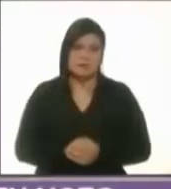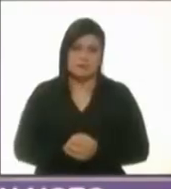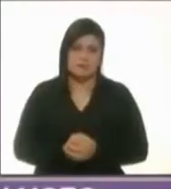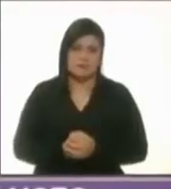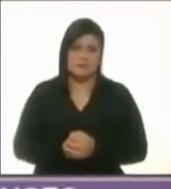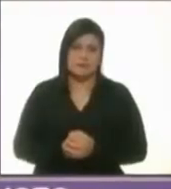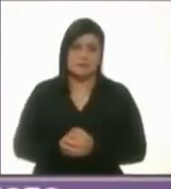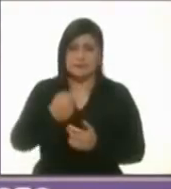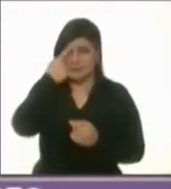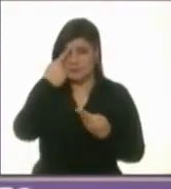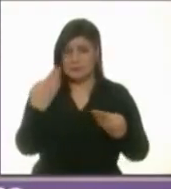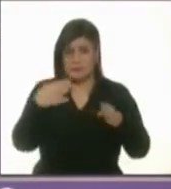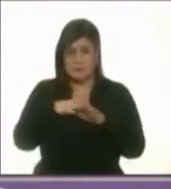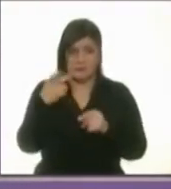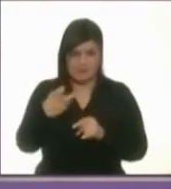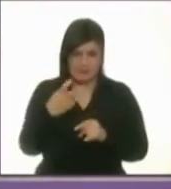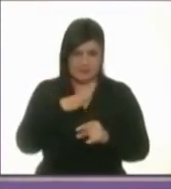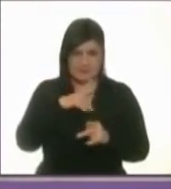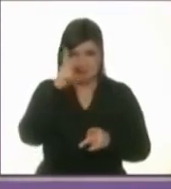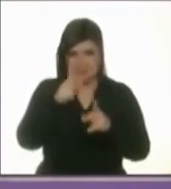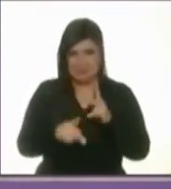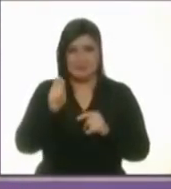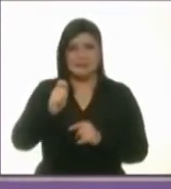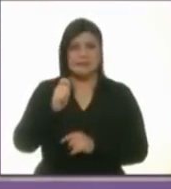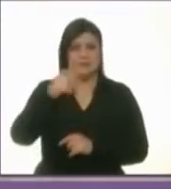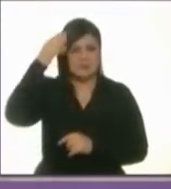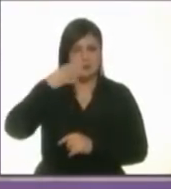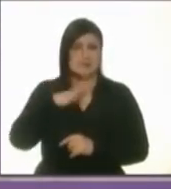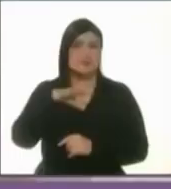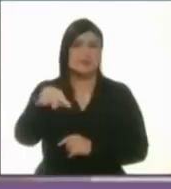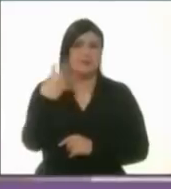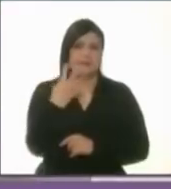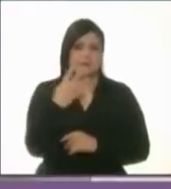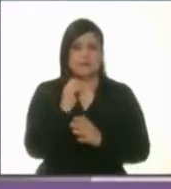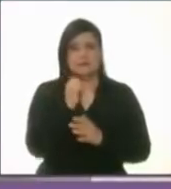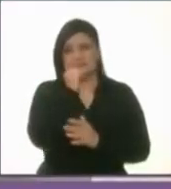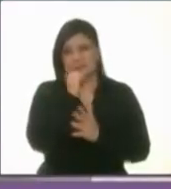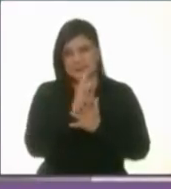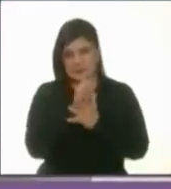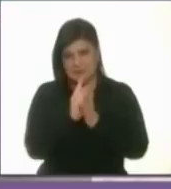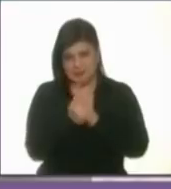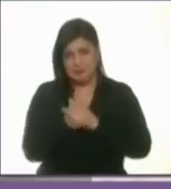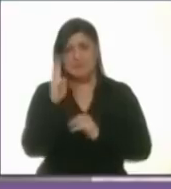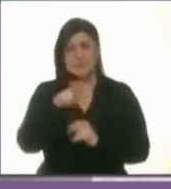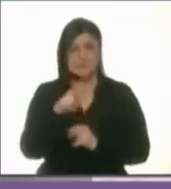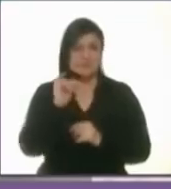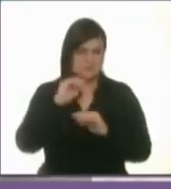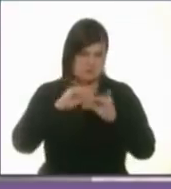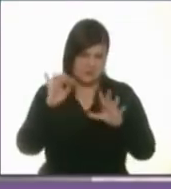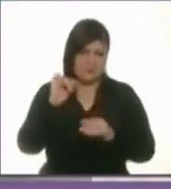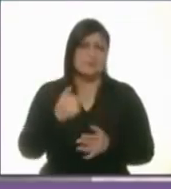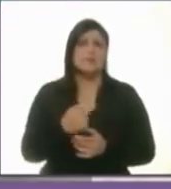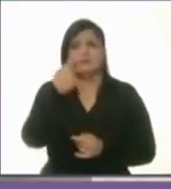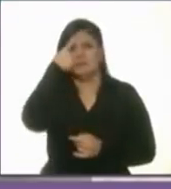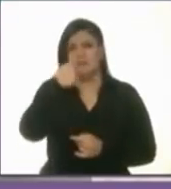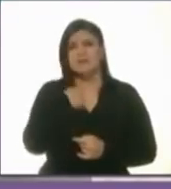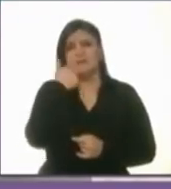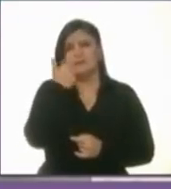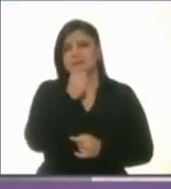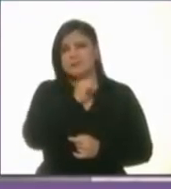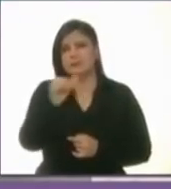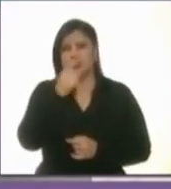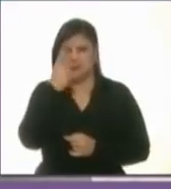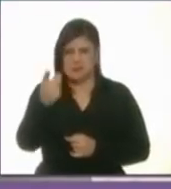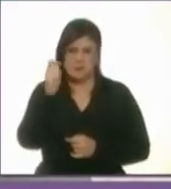Para acabar este bloque, Alejandra Barrales, le quedan catorce segundos. Sí, claro que sí. También para decirle a